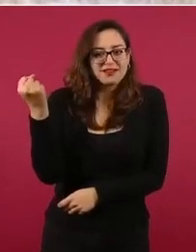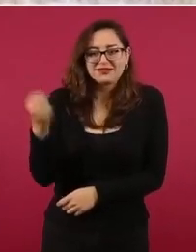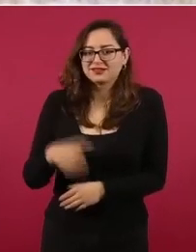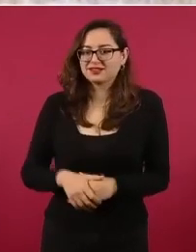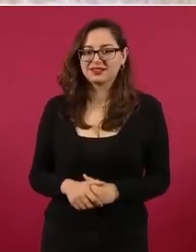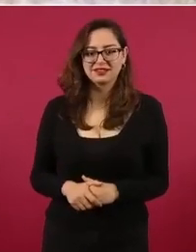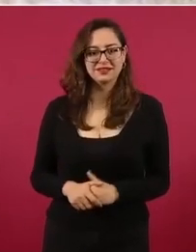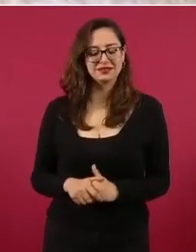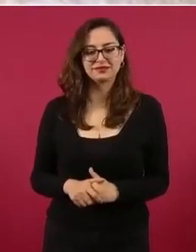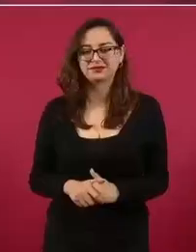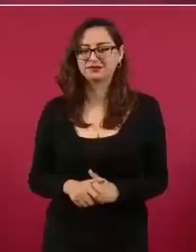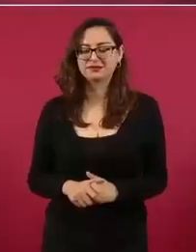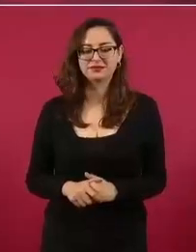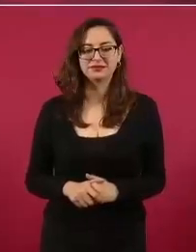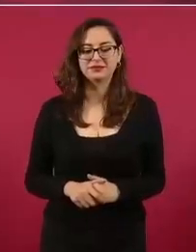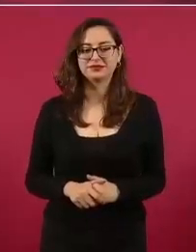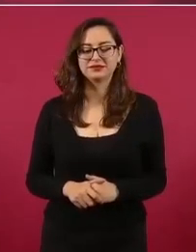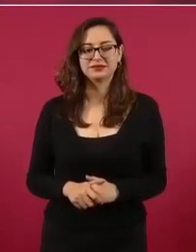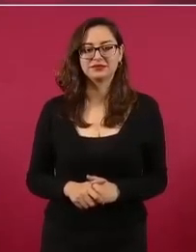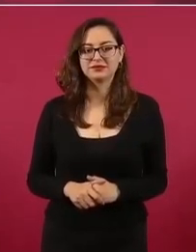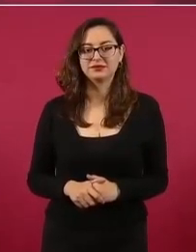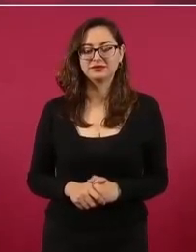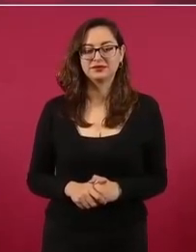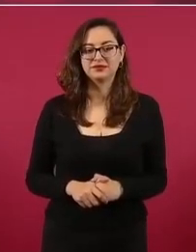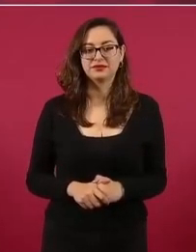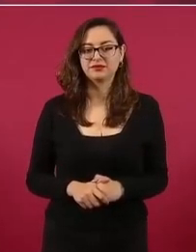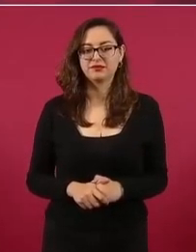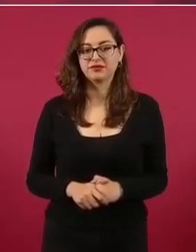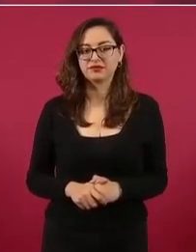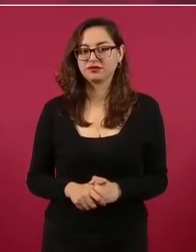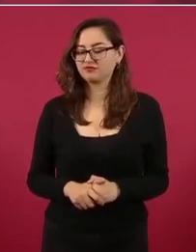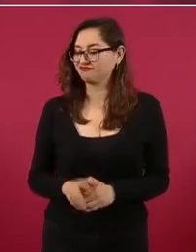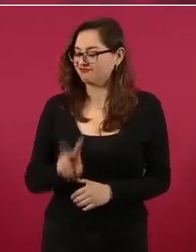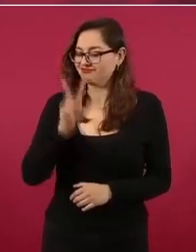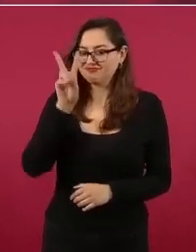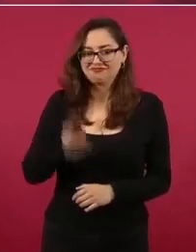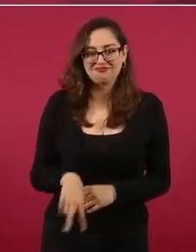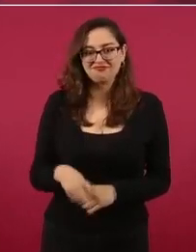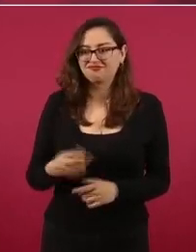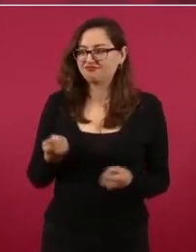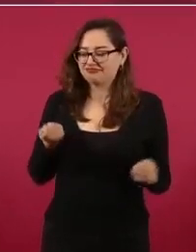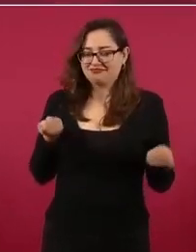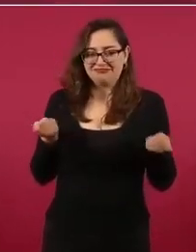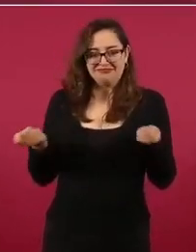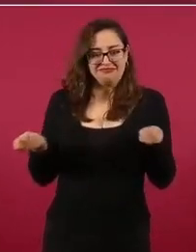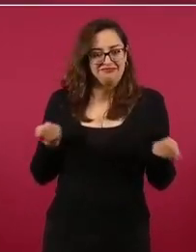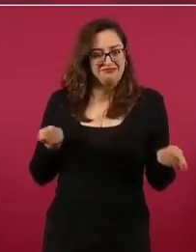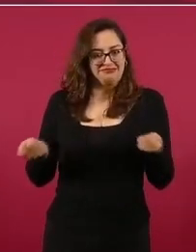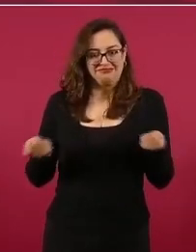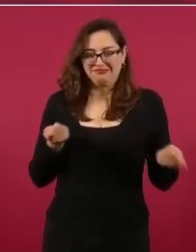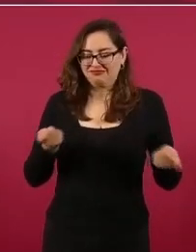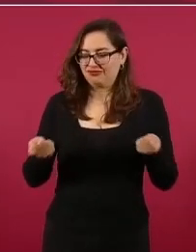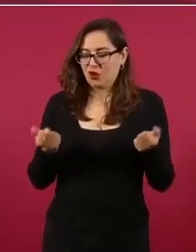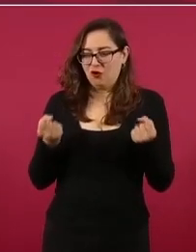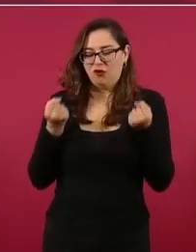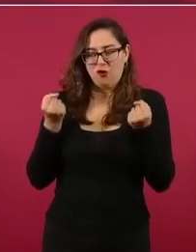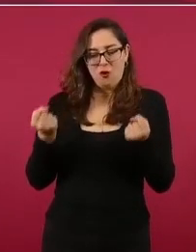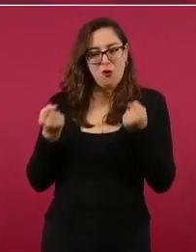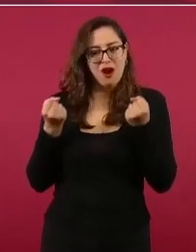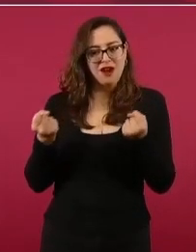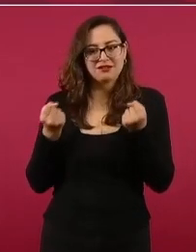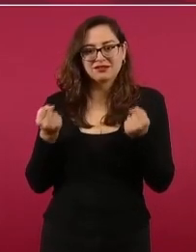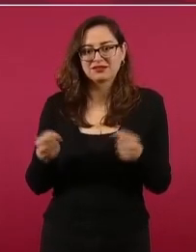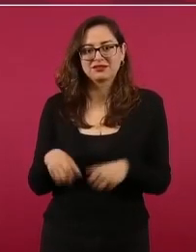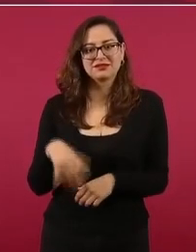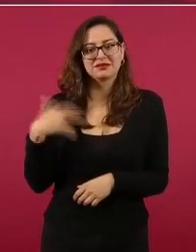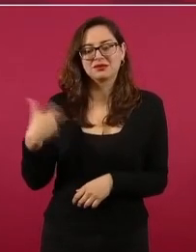muchísimo poder, concentran muchísimo poder ese